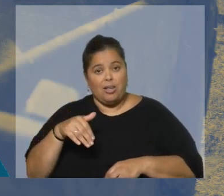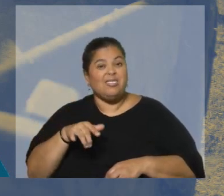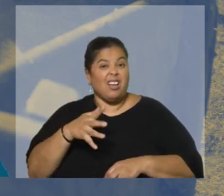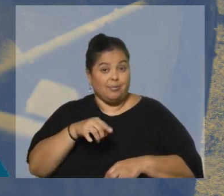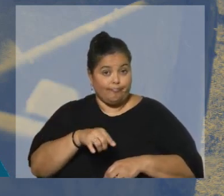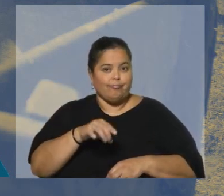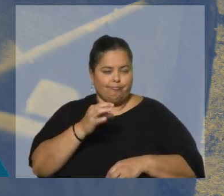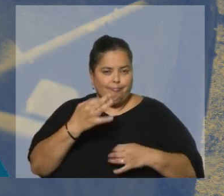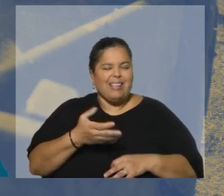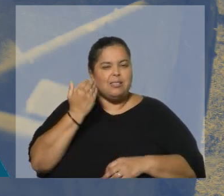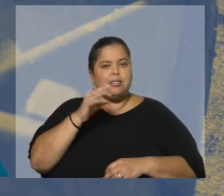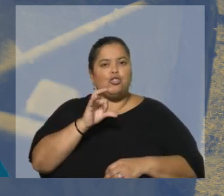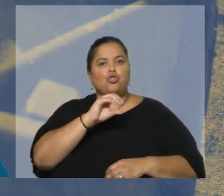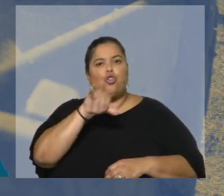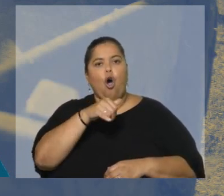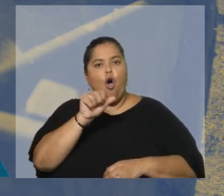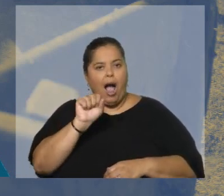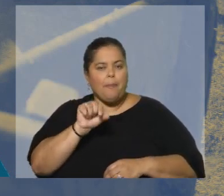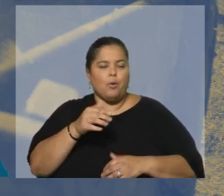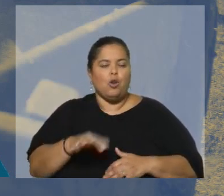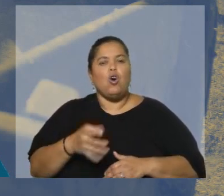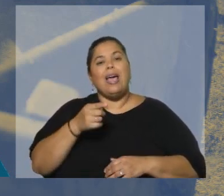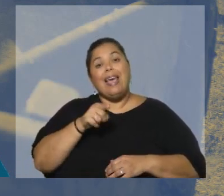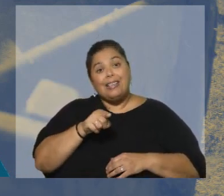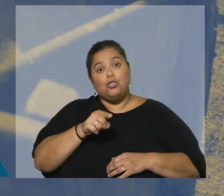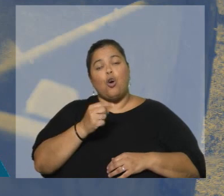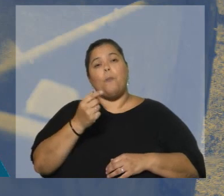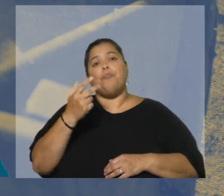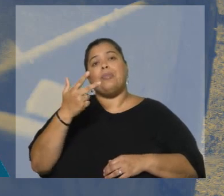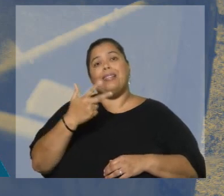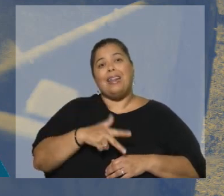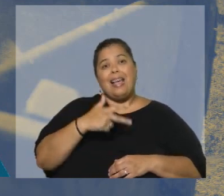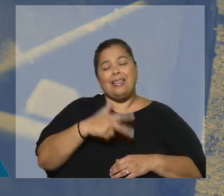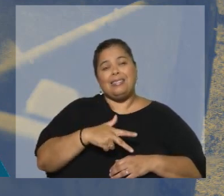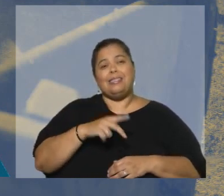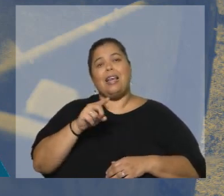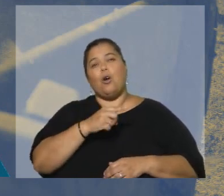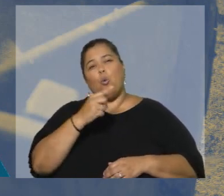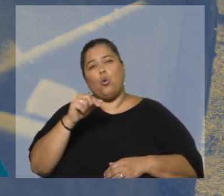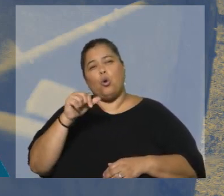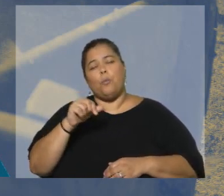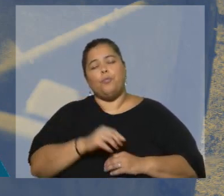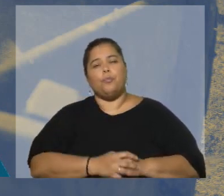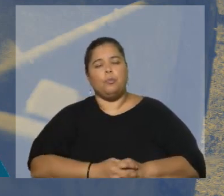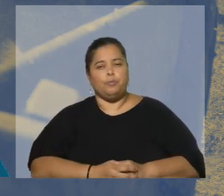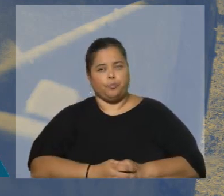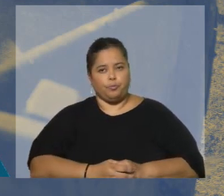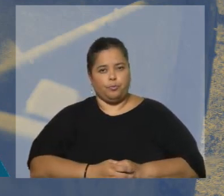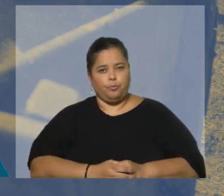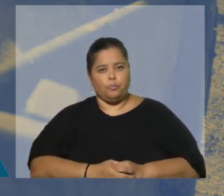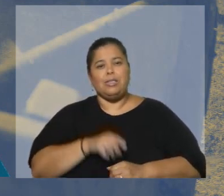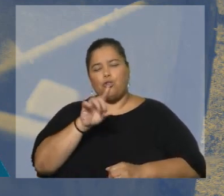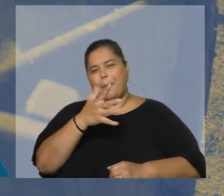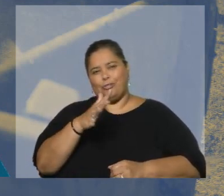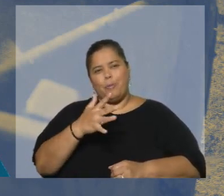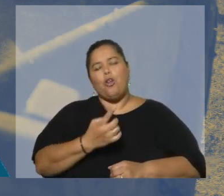indudablemente, en ese caso. Y esto, entre ese 1.6 y 2.5% del Producto Interno Bruto, y estamos hablando de arriba de